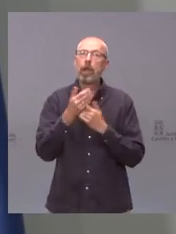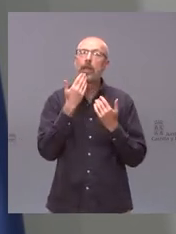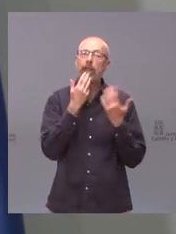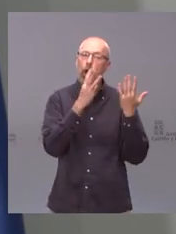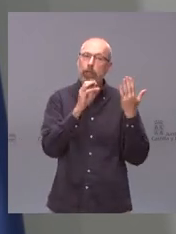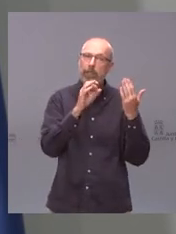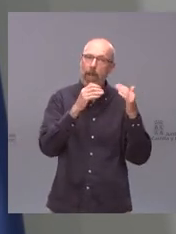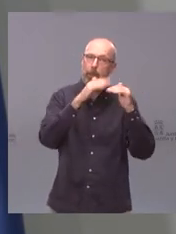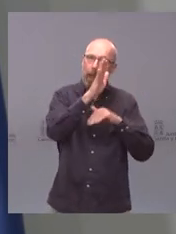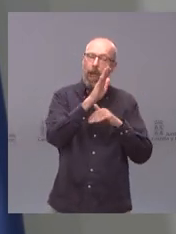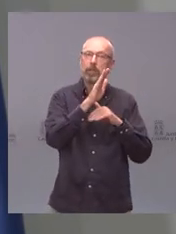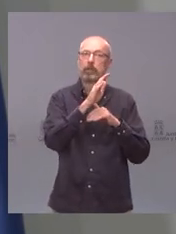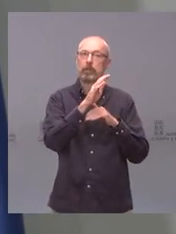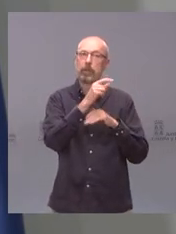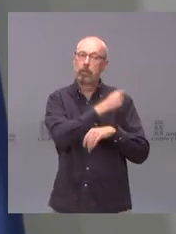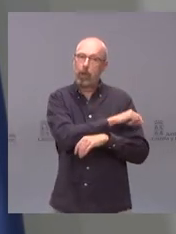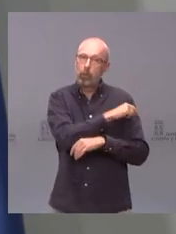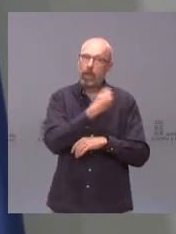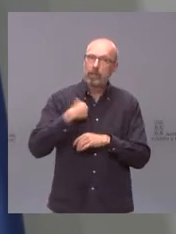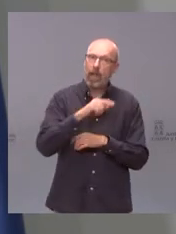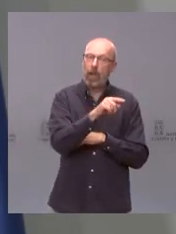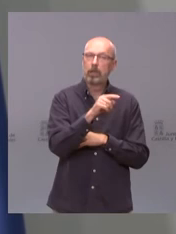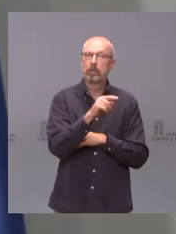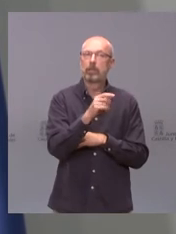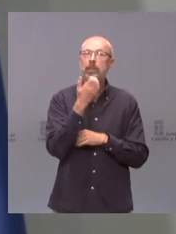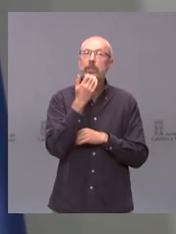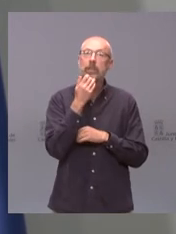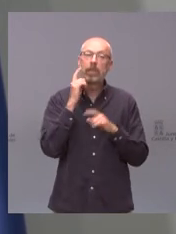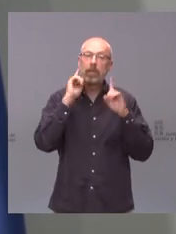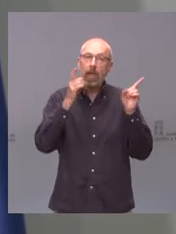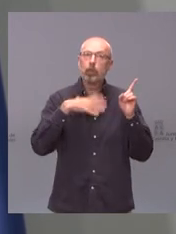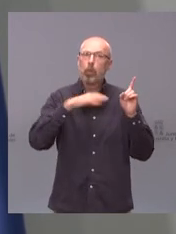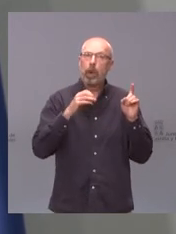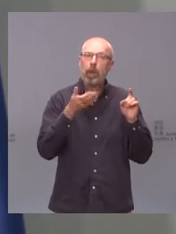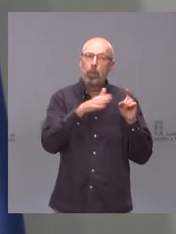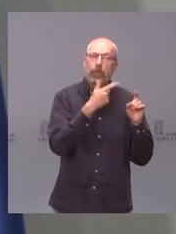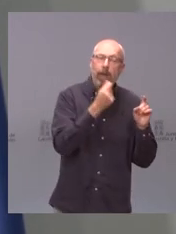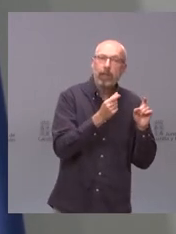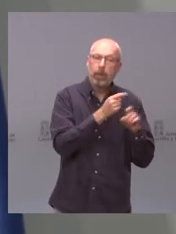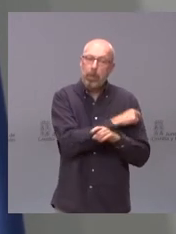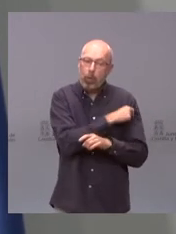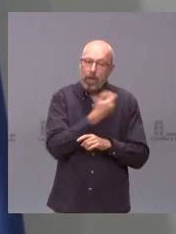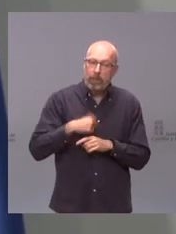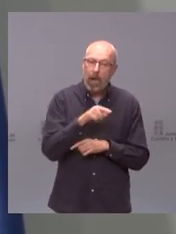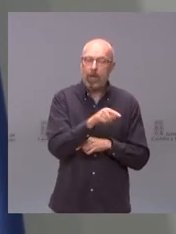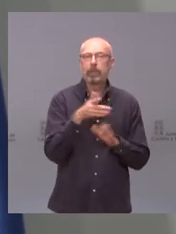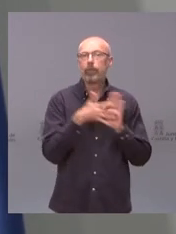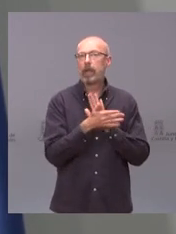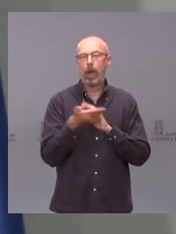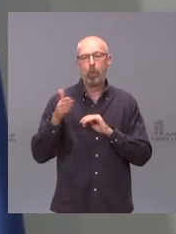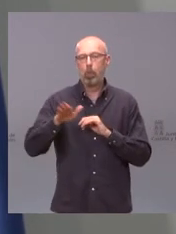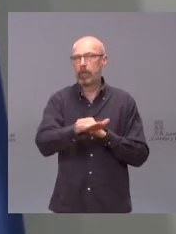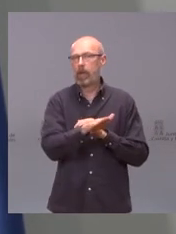reducción de la mortalidad esperada por encima del 90 y tantos por ciento? Pues es eliminar la inmensa mayoría de la mortalidad por eso